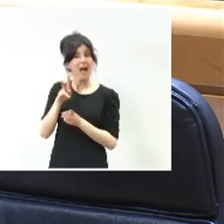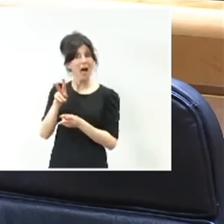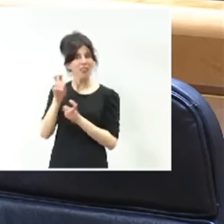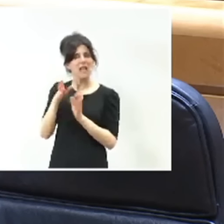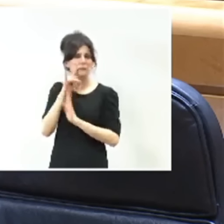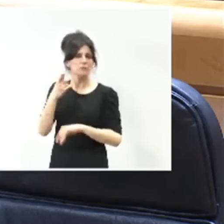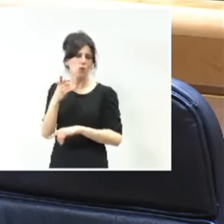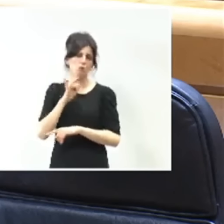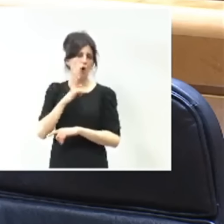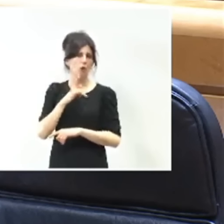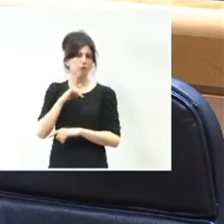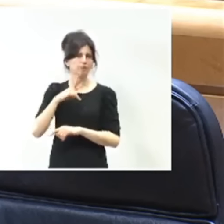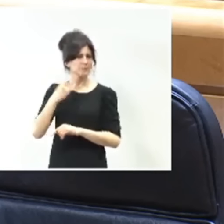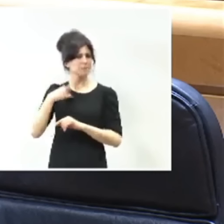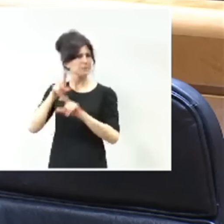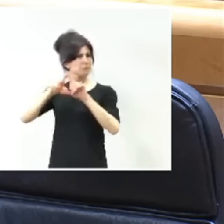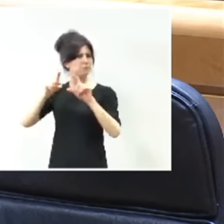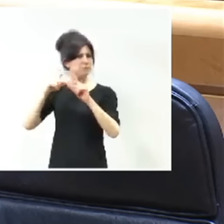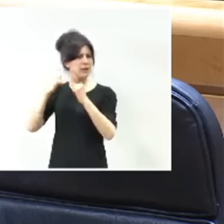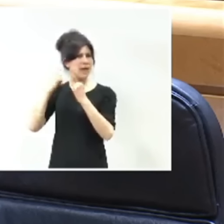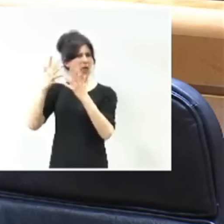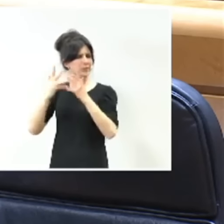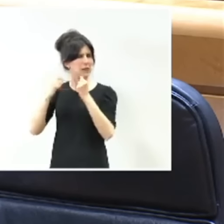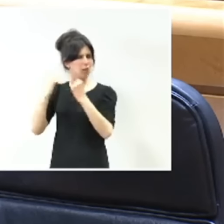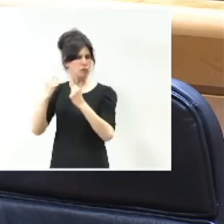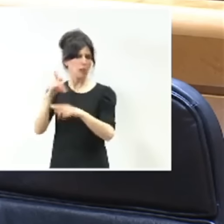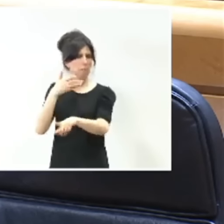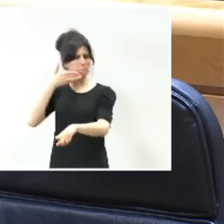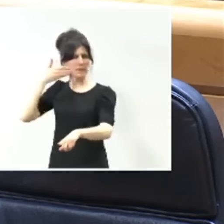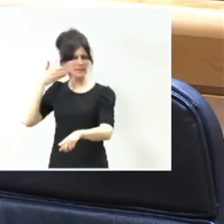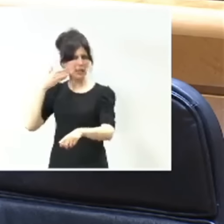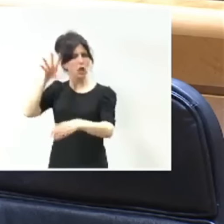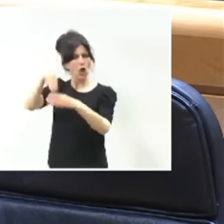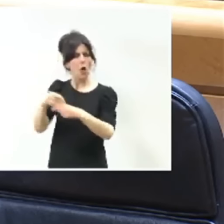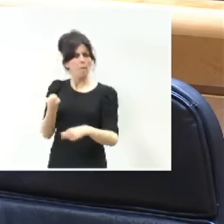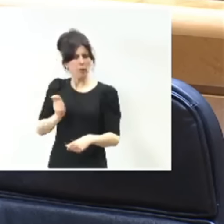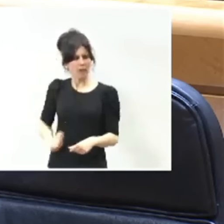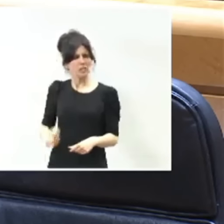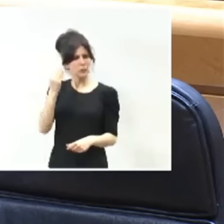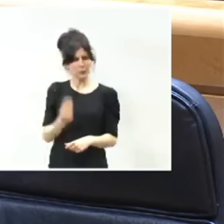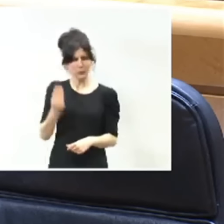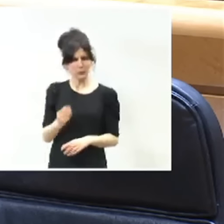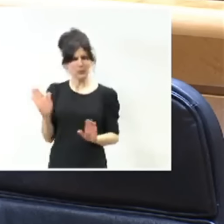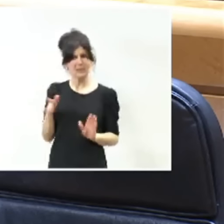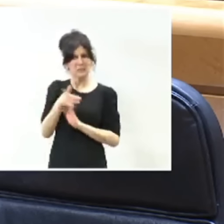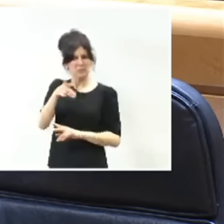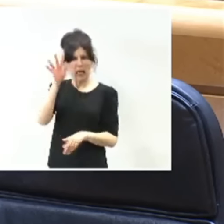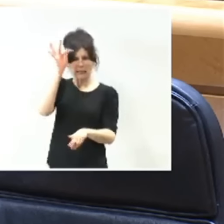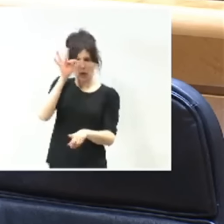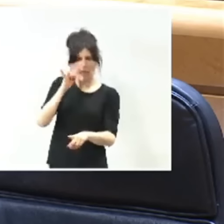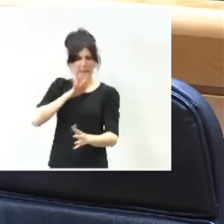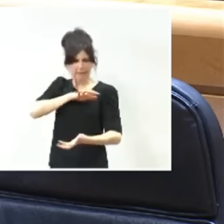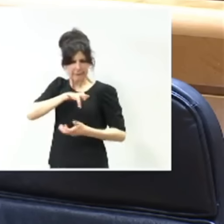un organismo de prestigio, es un organismo de excelentes profesionales y ustedes con la teoría de la conspiración que